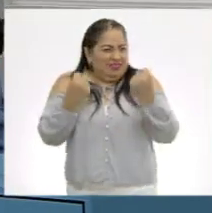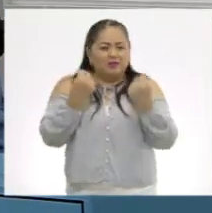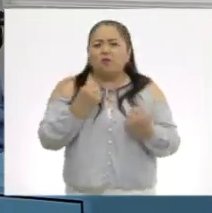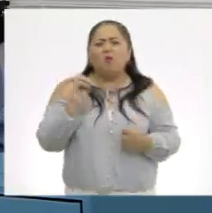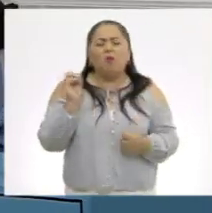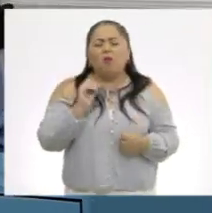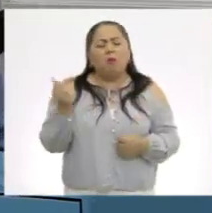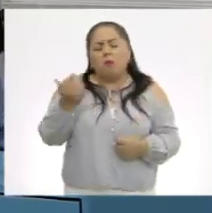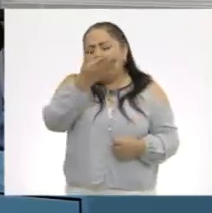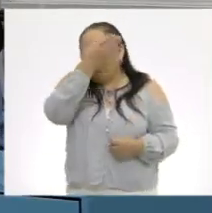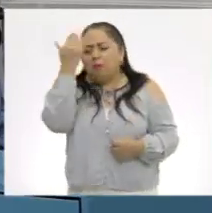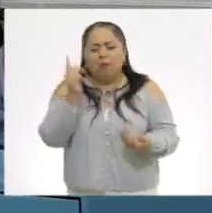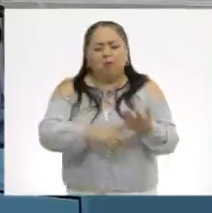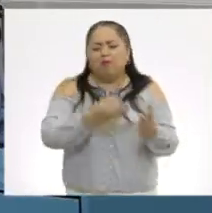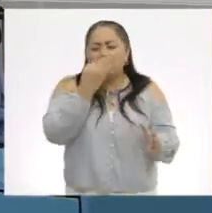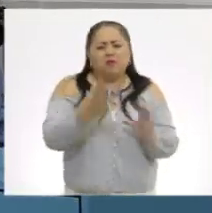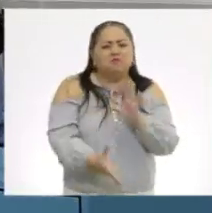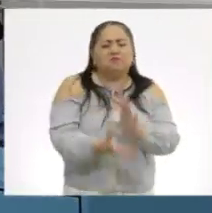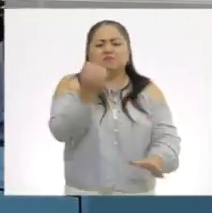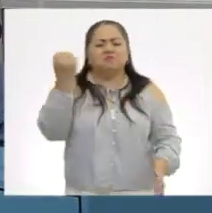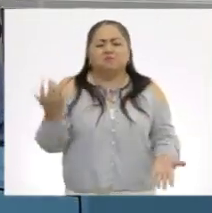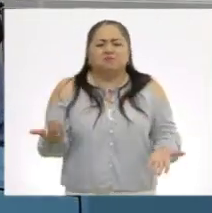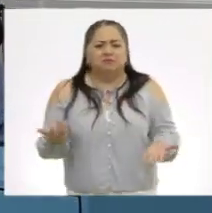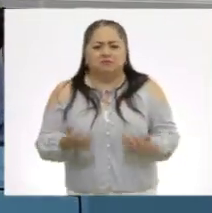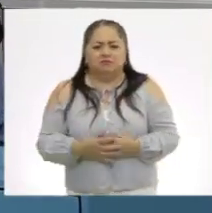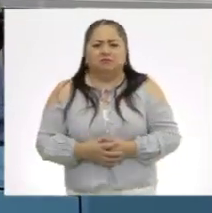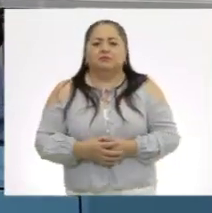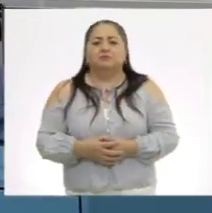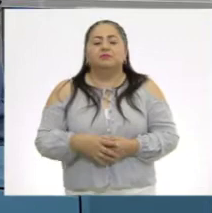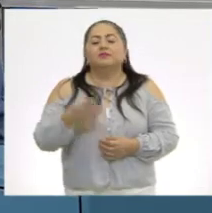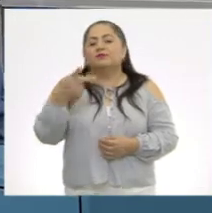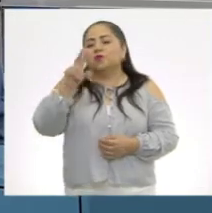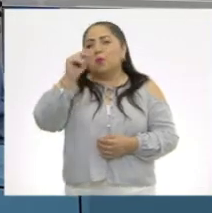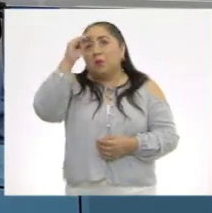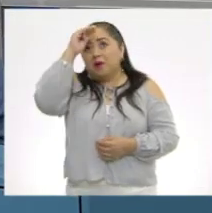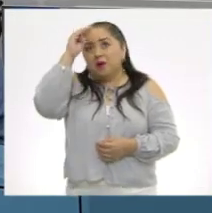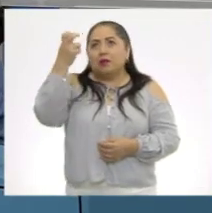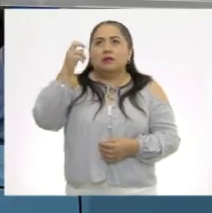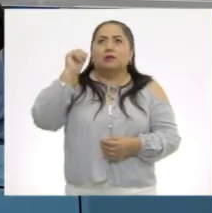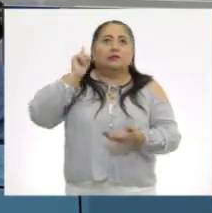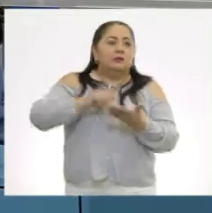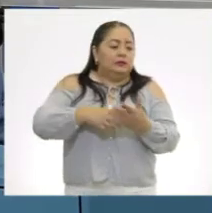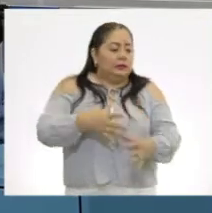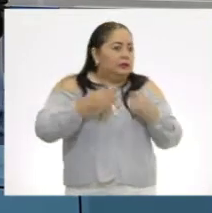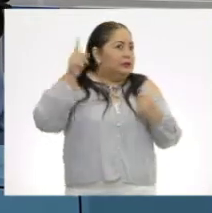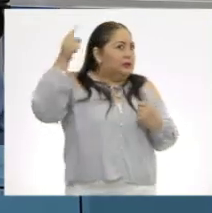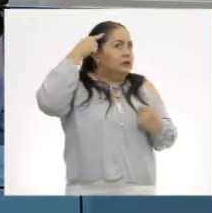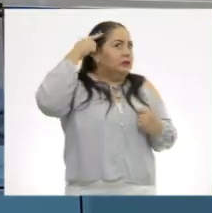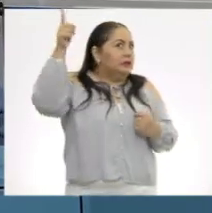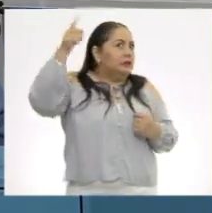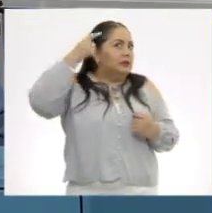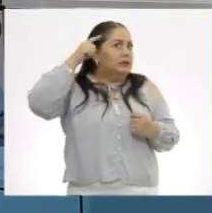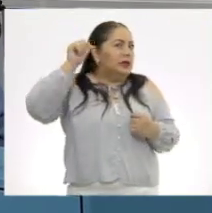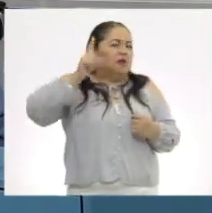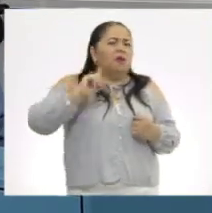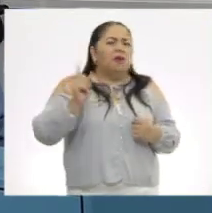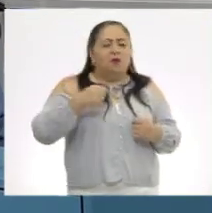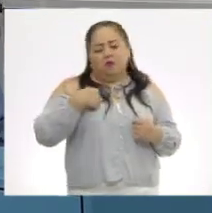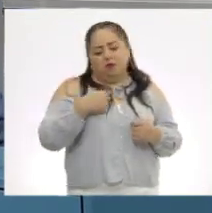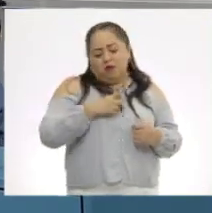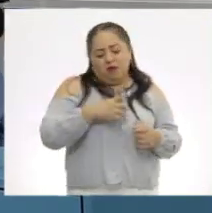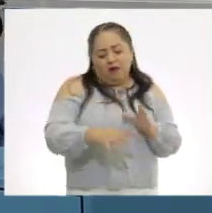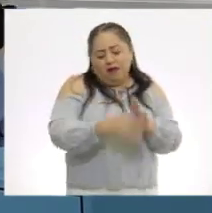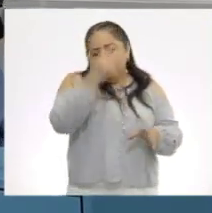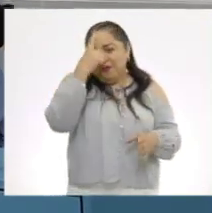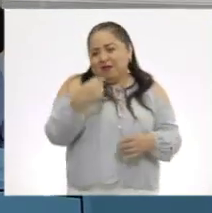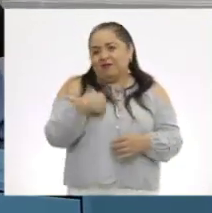de mala forma o que fuera intencional. No pensó en las consecuencias de sus acciones. A lo mejor ella pensó, no, pues me voy a ver muy bonita.